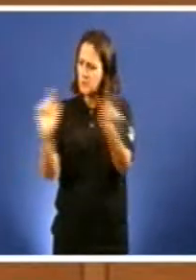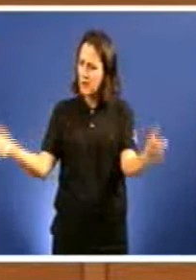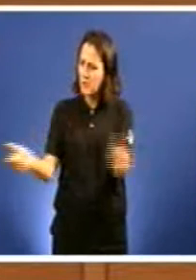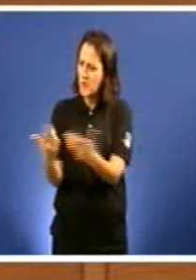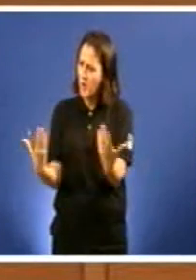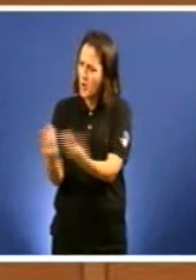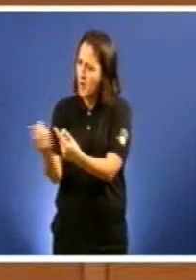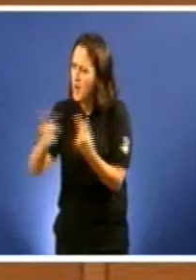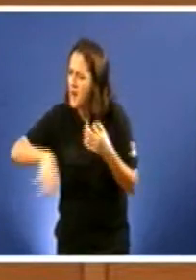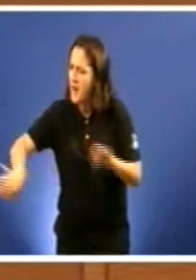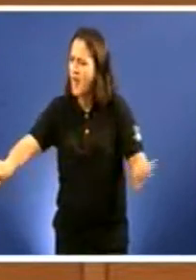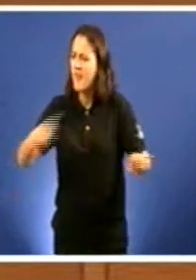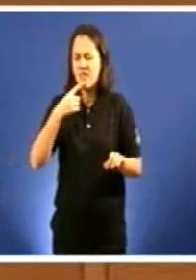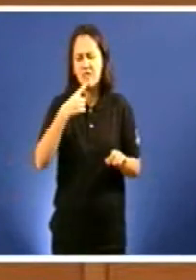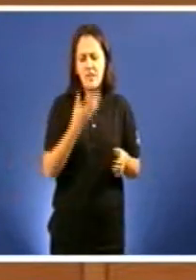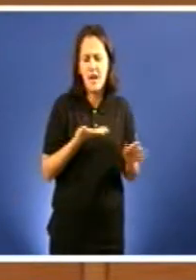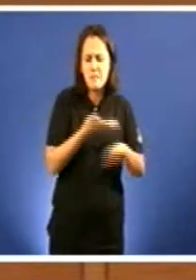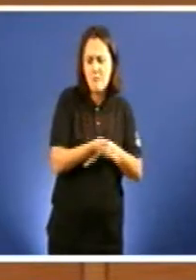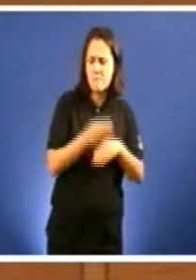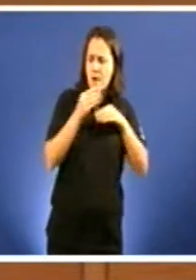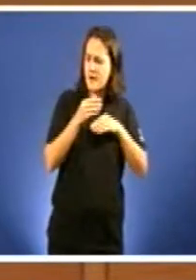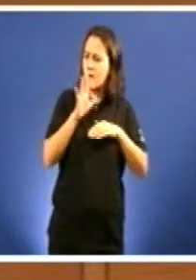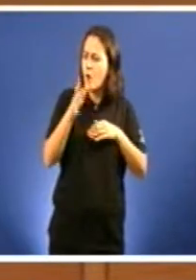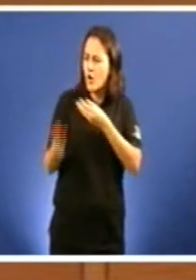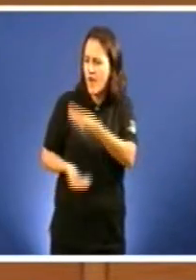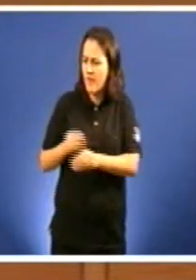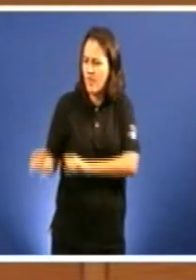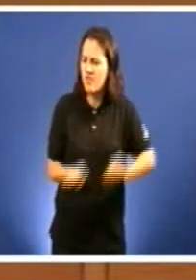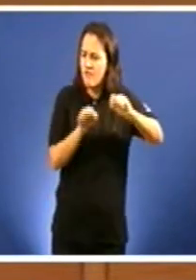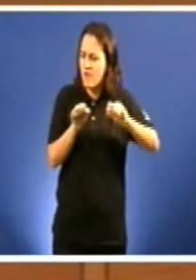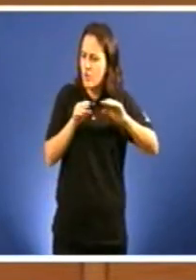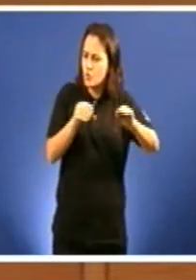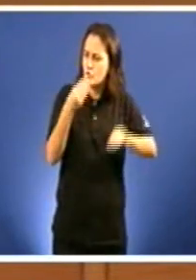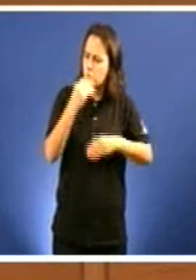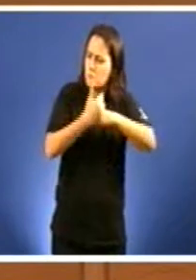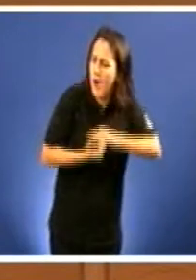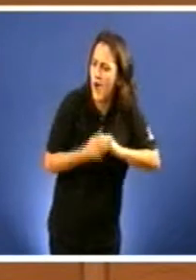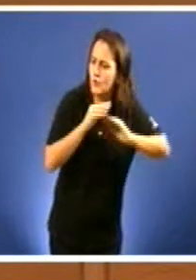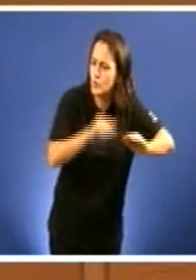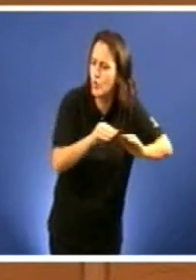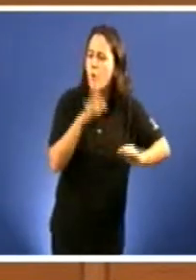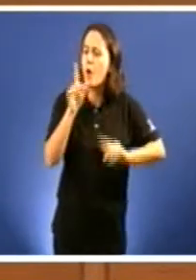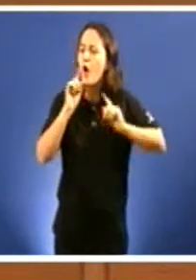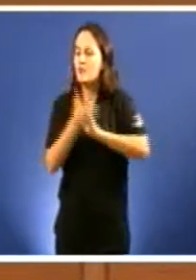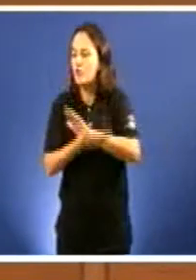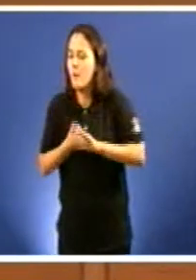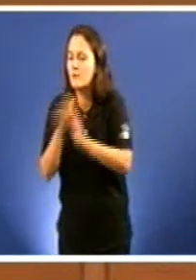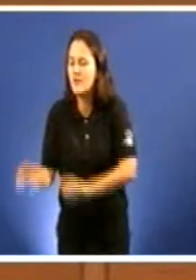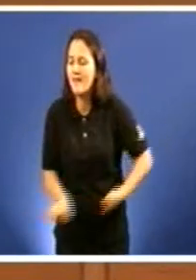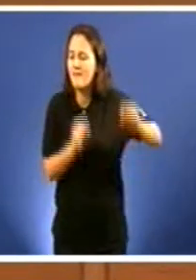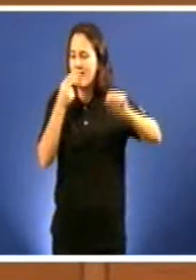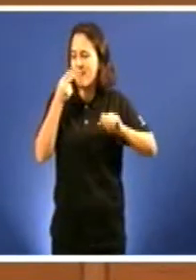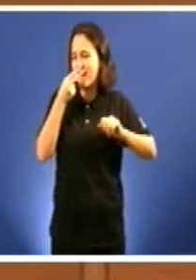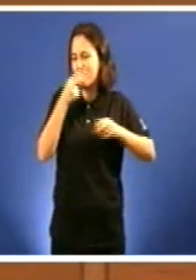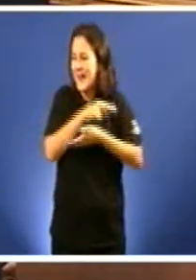diga que están de pigni cando están defendendo ou pando os seus fillos, señor Feijó. Porque cando falamos de defender os intereses de